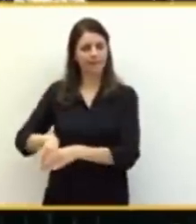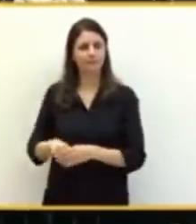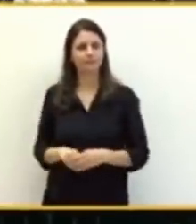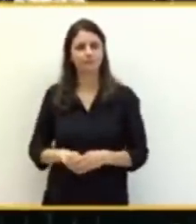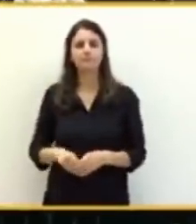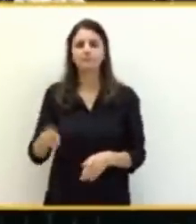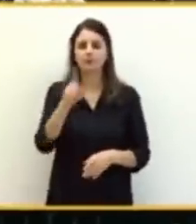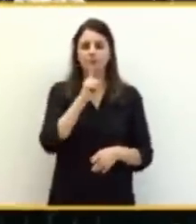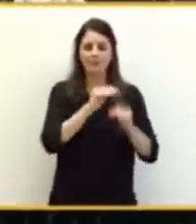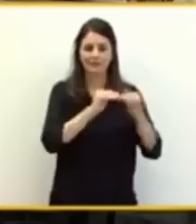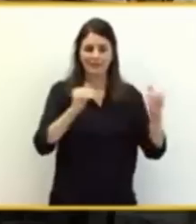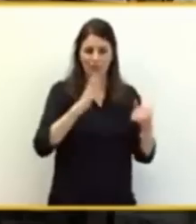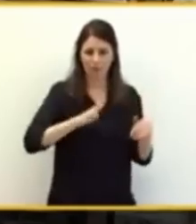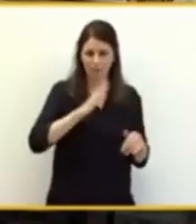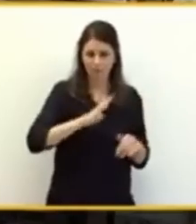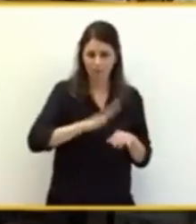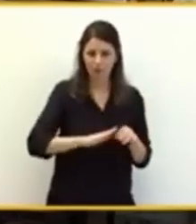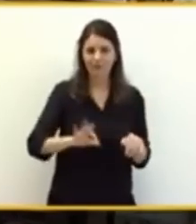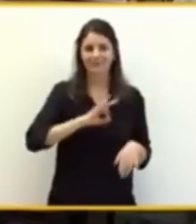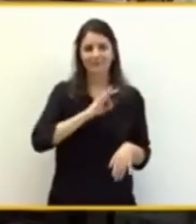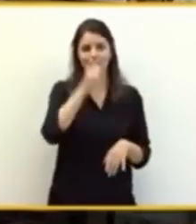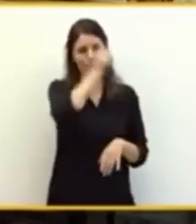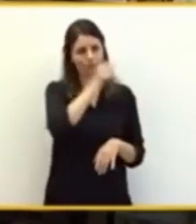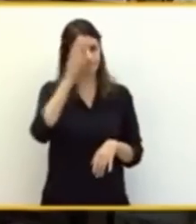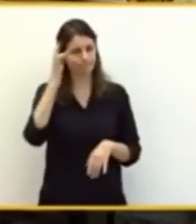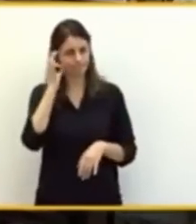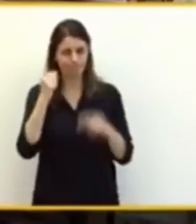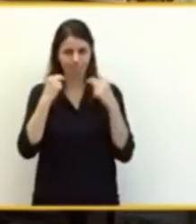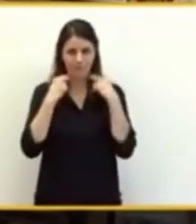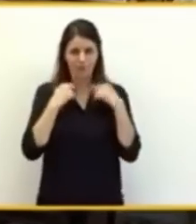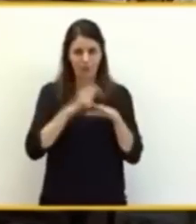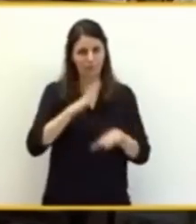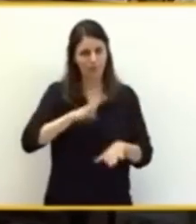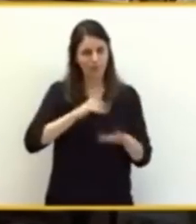Silencio, por favor, señores diputados y señoras diputadas, guarden silencio.